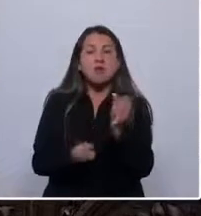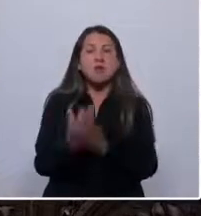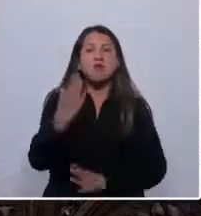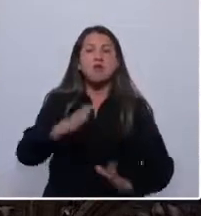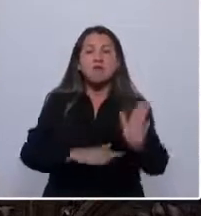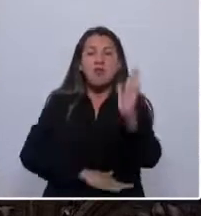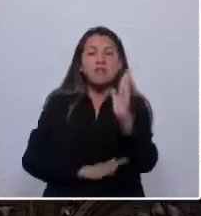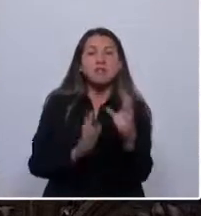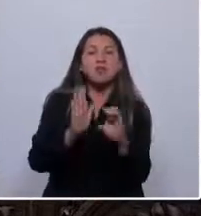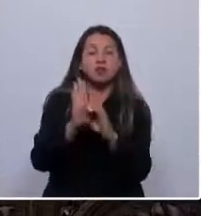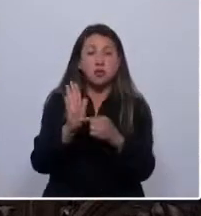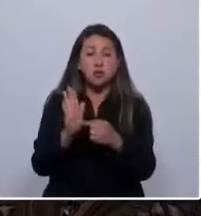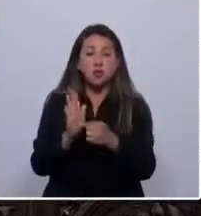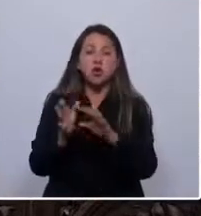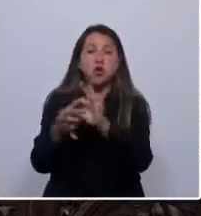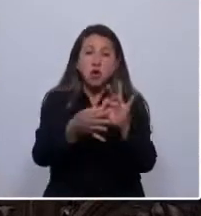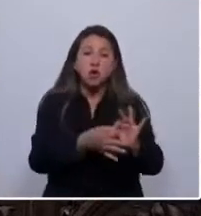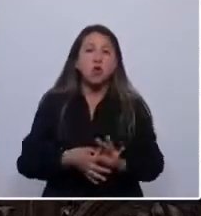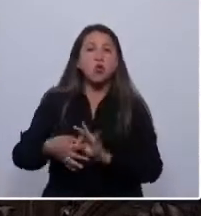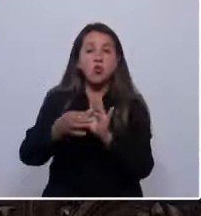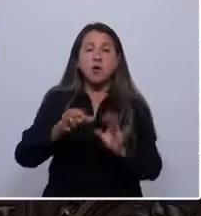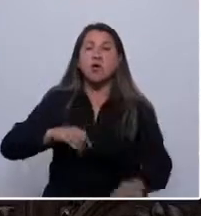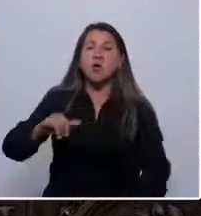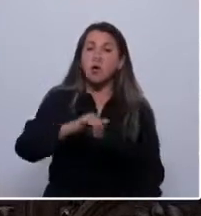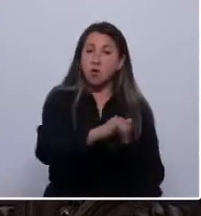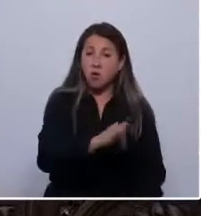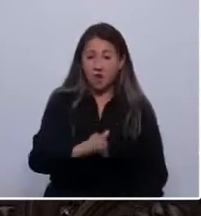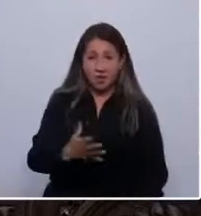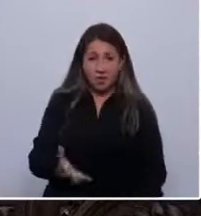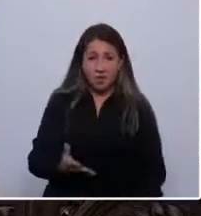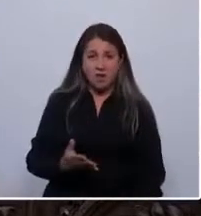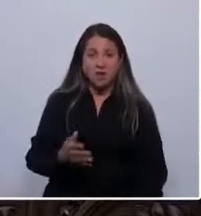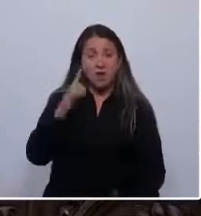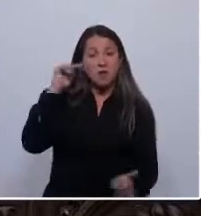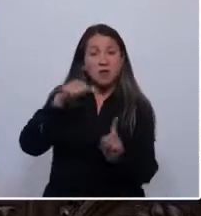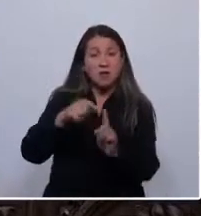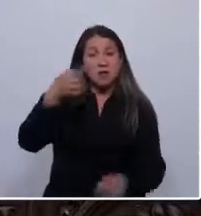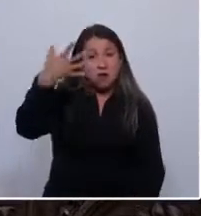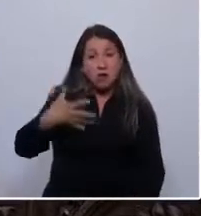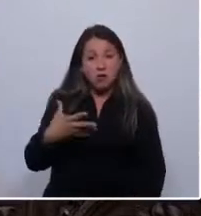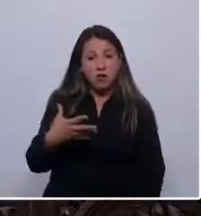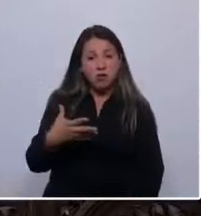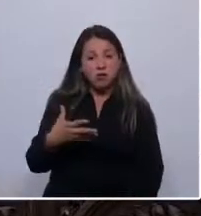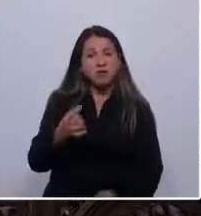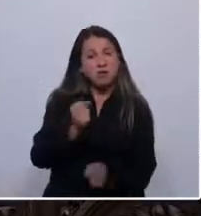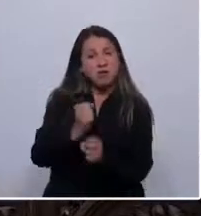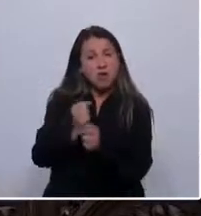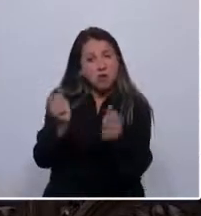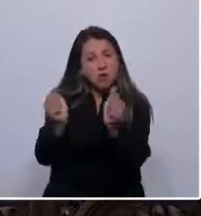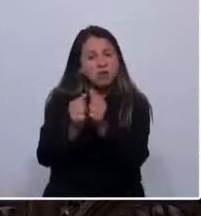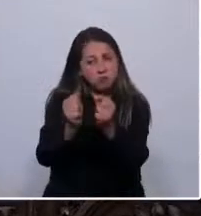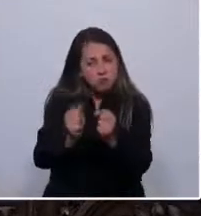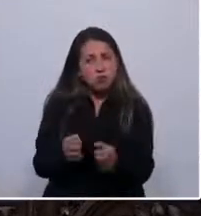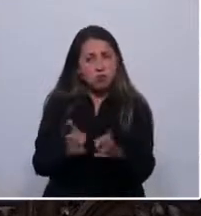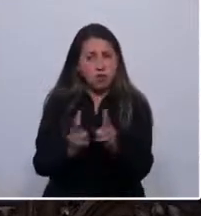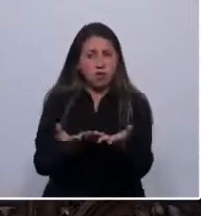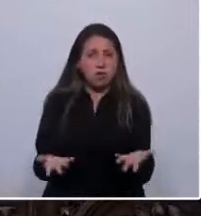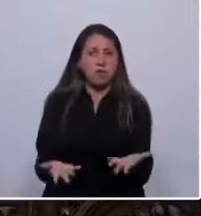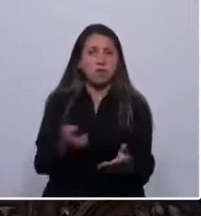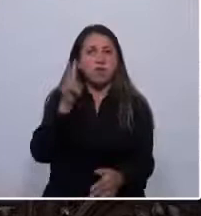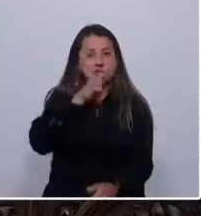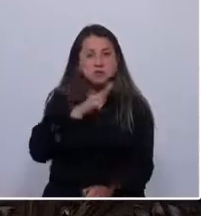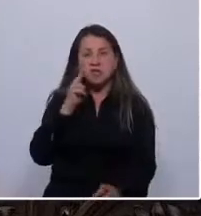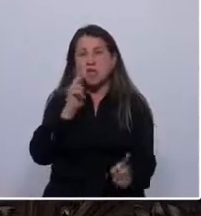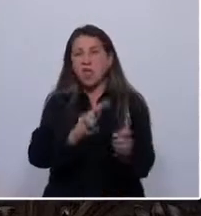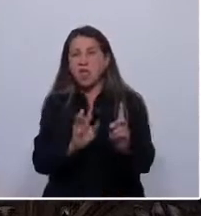que nos une, en lo común, en aquellas metas y valores por las cuales podemos trabajar juntos, sin perjuicio